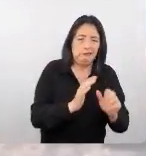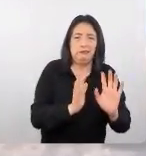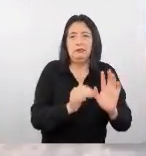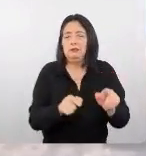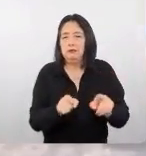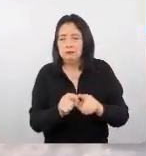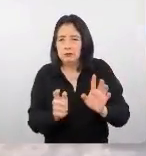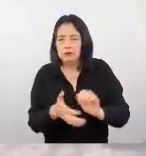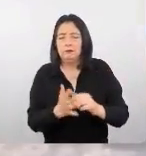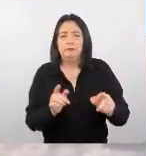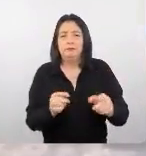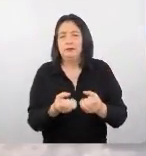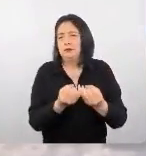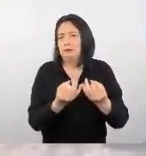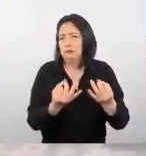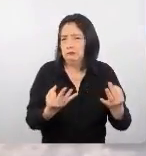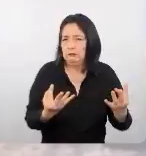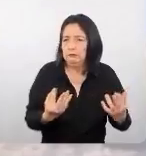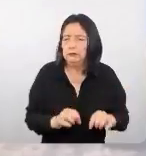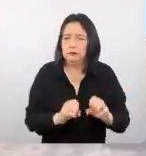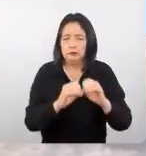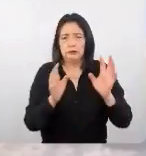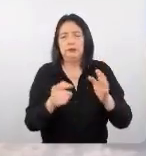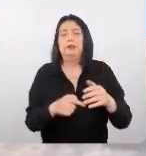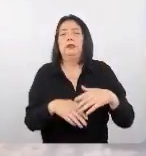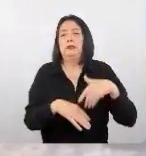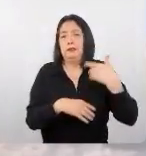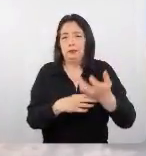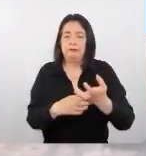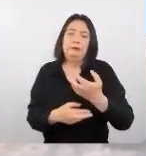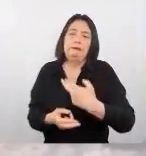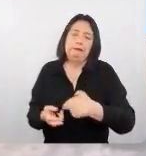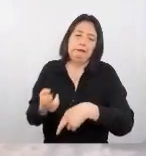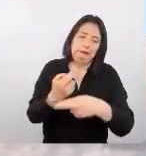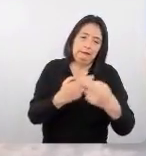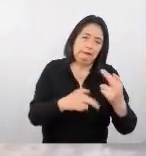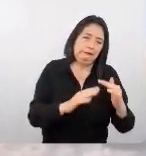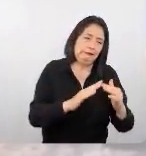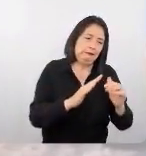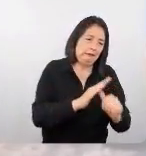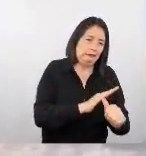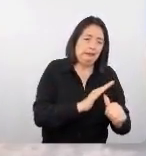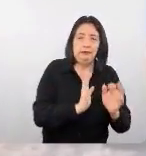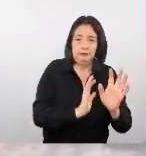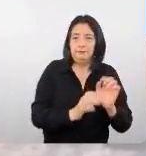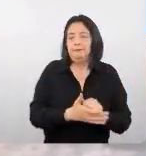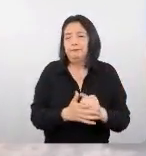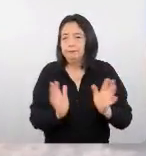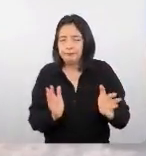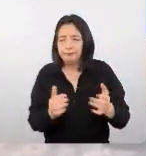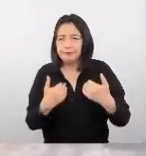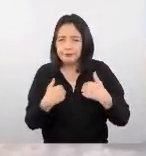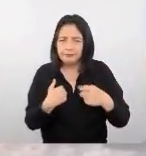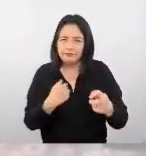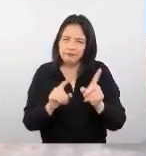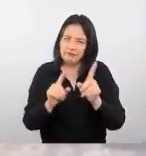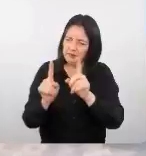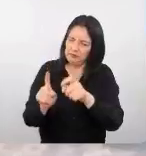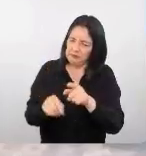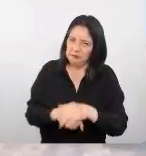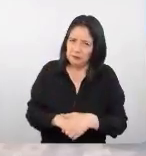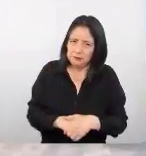también de la cantidad de días que uno luego tiene que pasar en casa. Entonces, tenemos esta pregunta